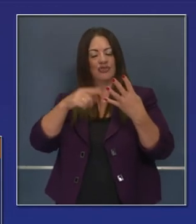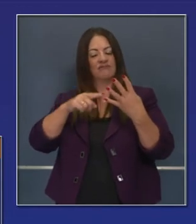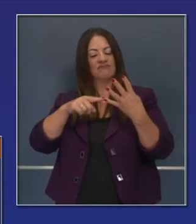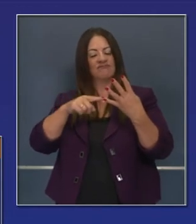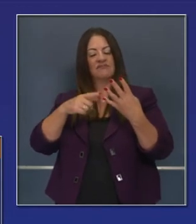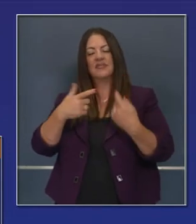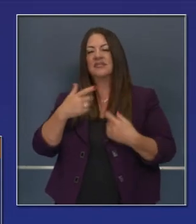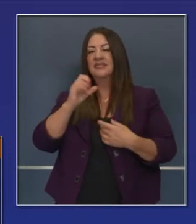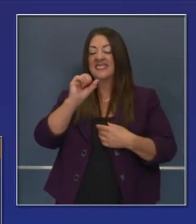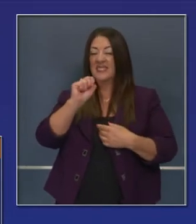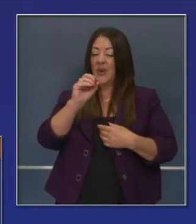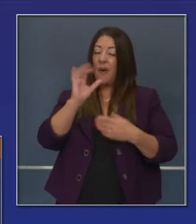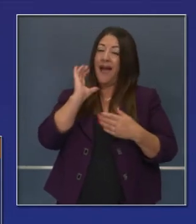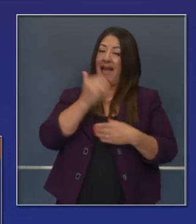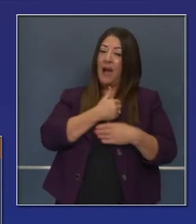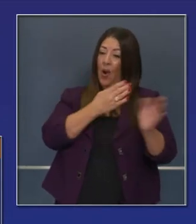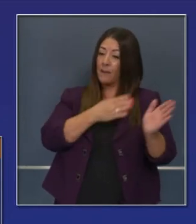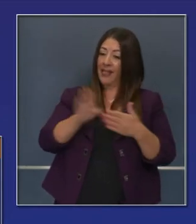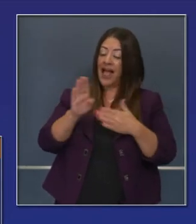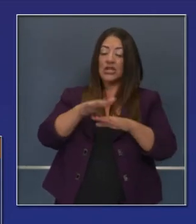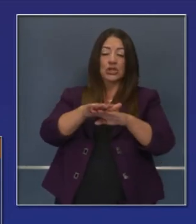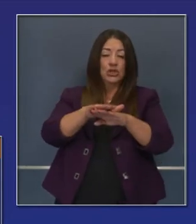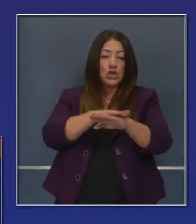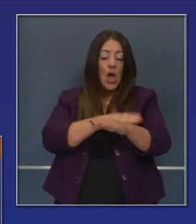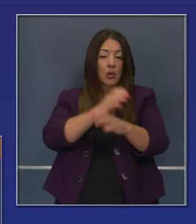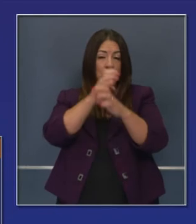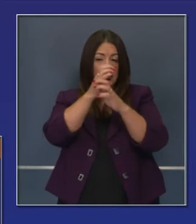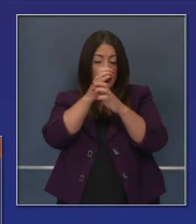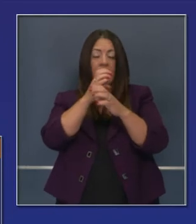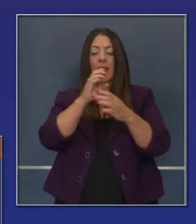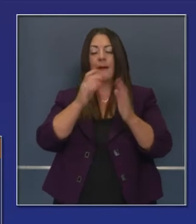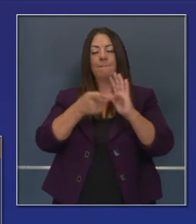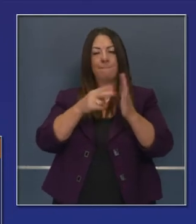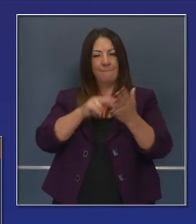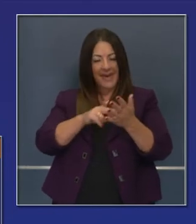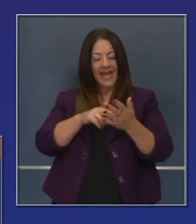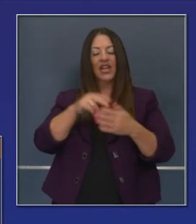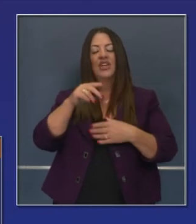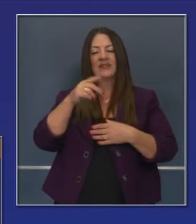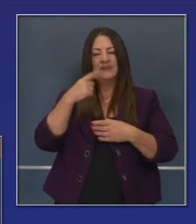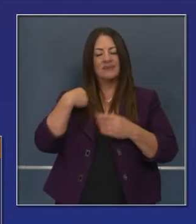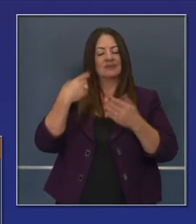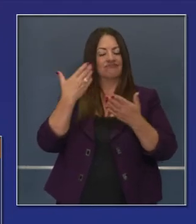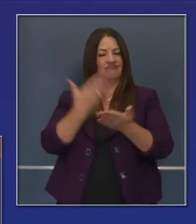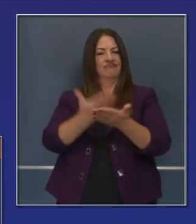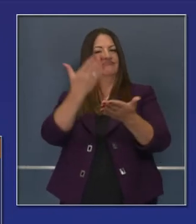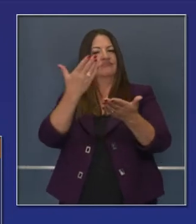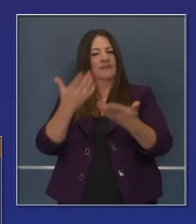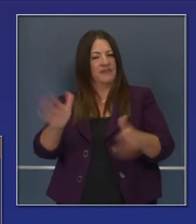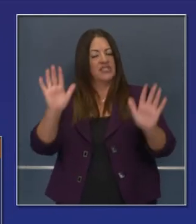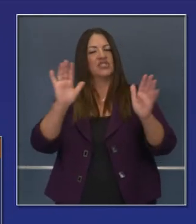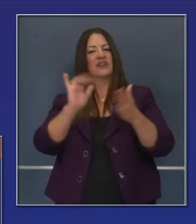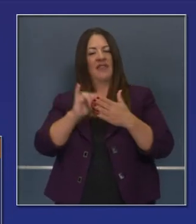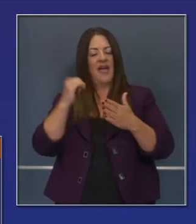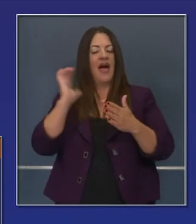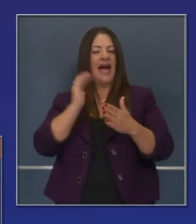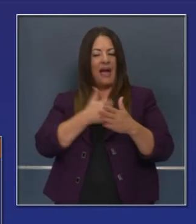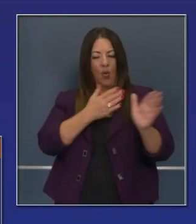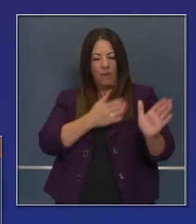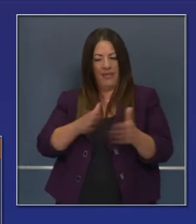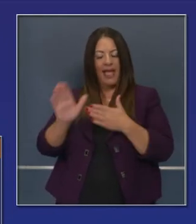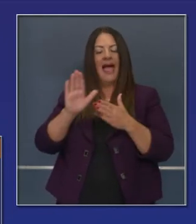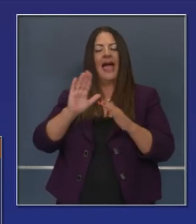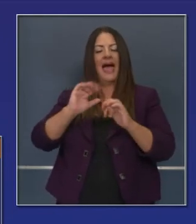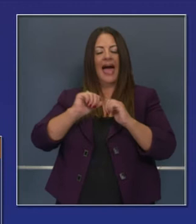viendo cómo se están cambiando los condados de nivel a nivel, desplazándose de acuerdo con